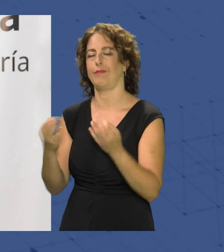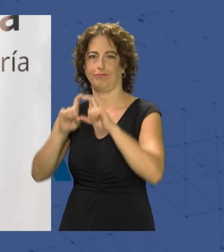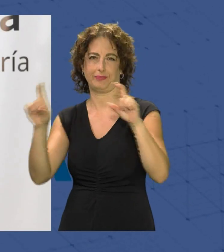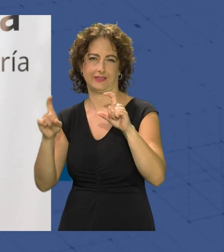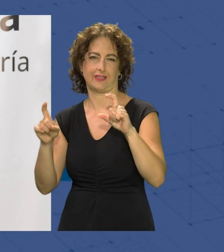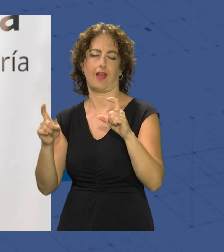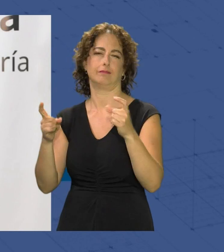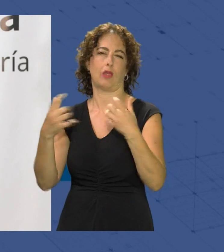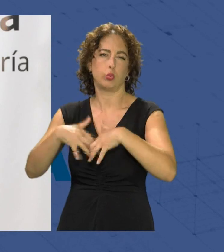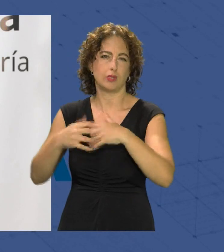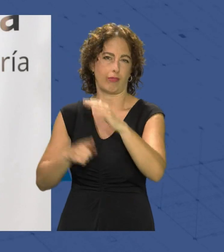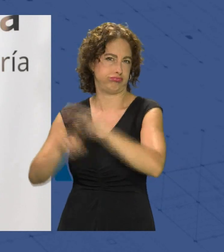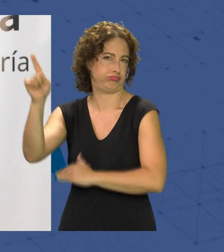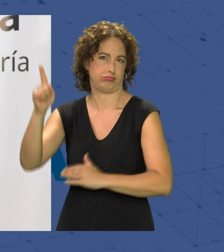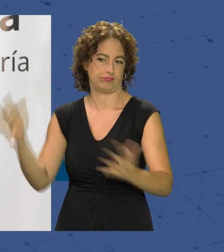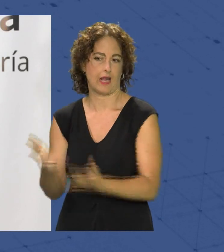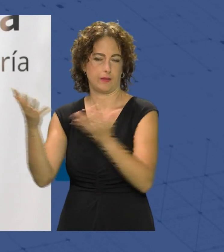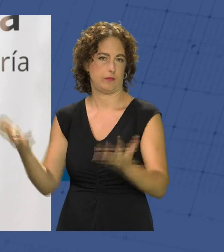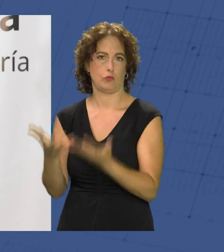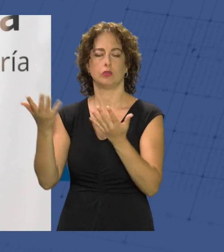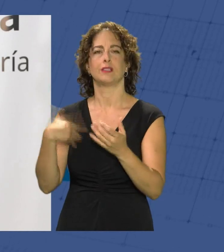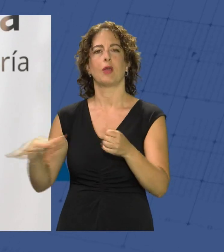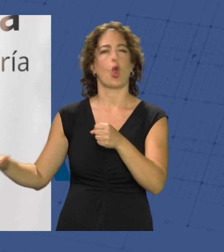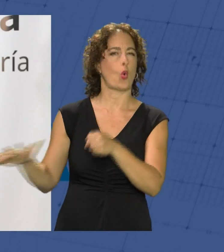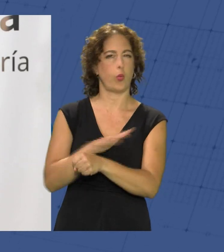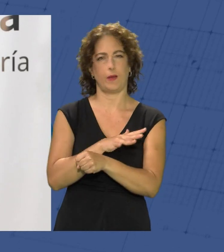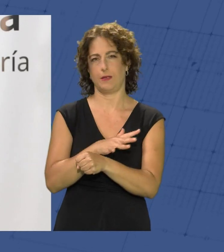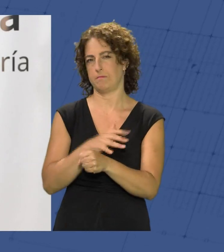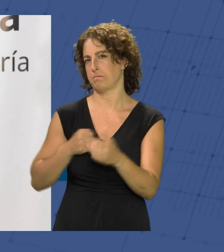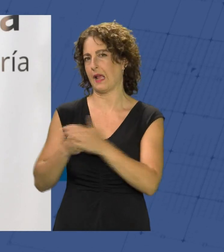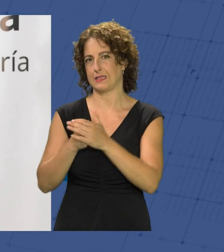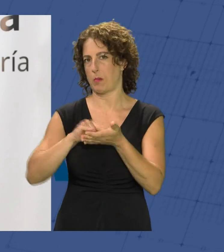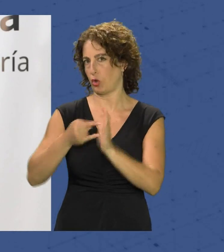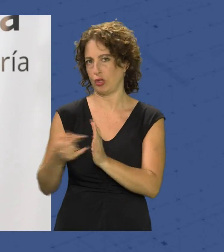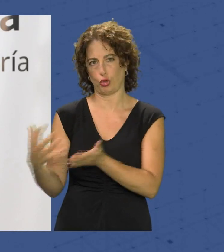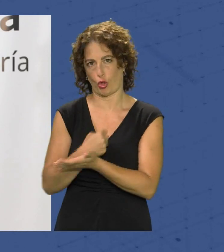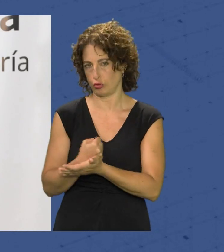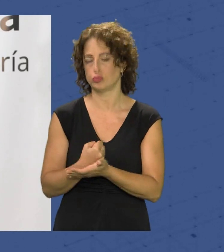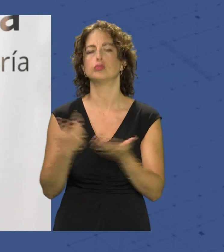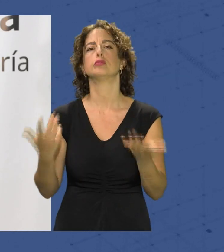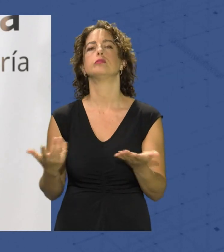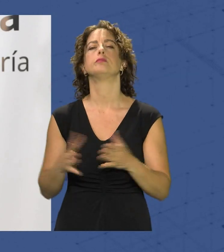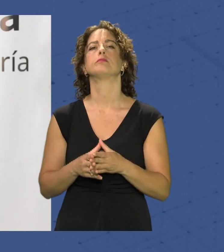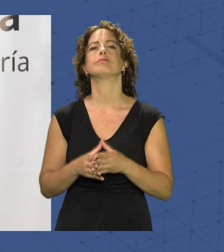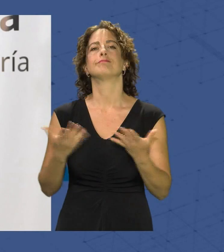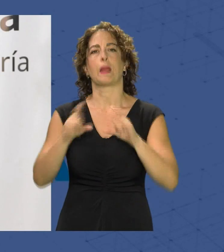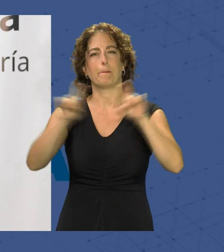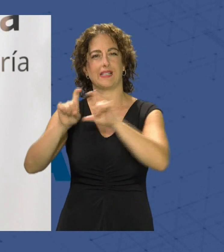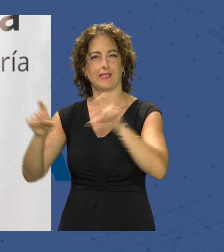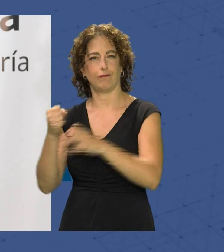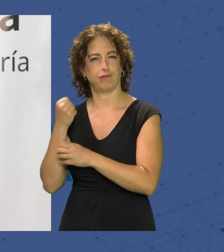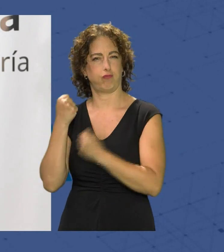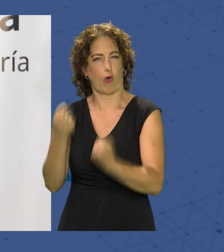industrial de Almería, dar la mayor cobertura posible por tipo de proyecto, fortalecer a nuestro empresariado